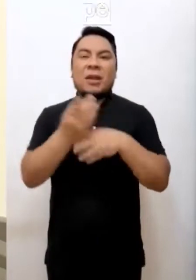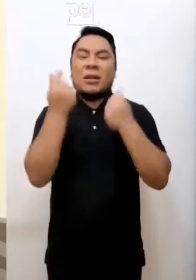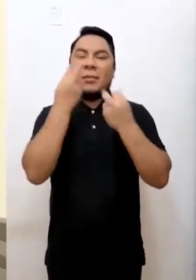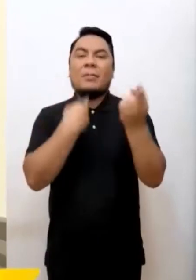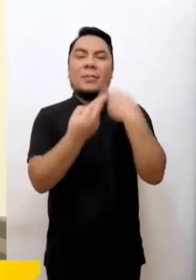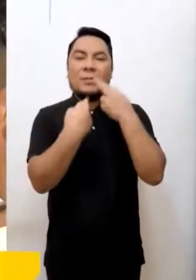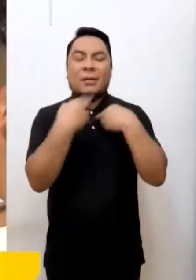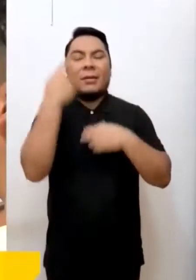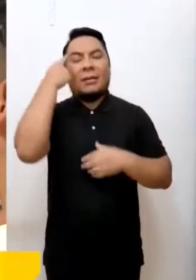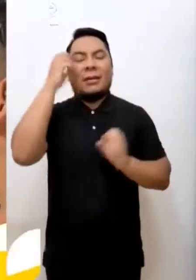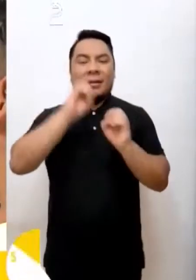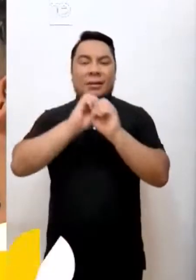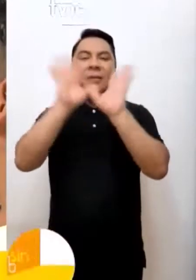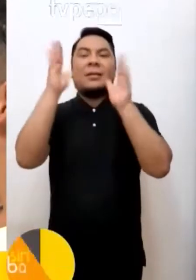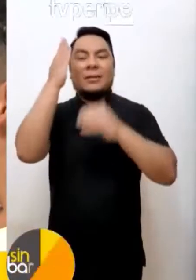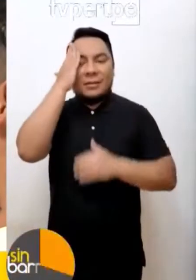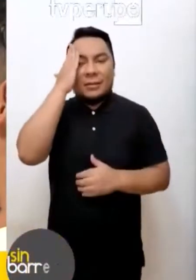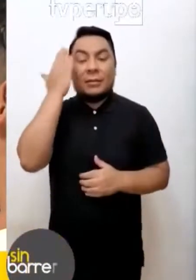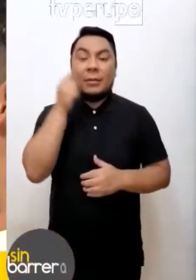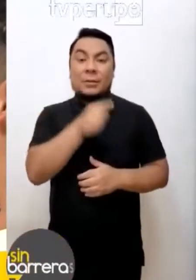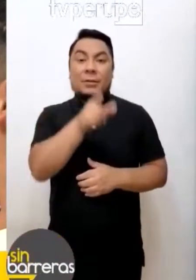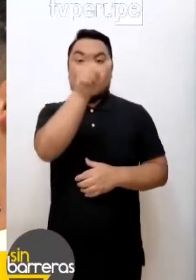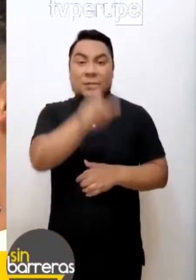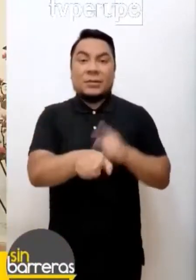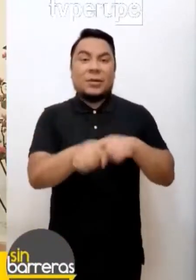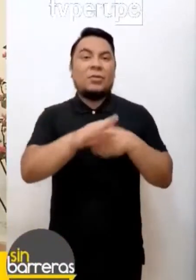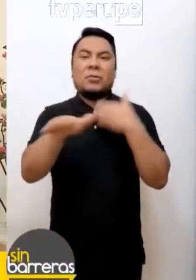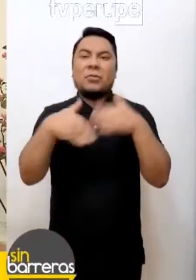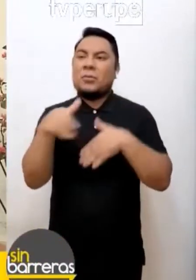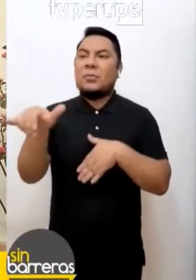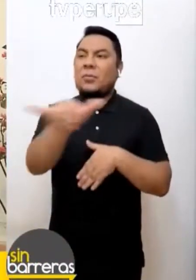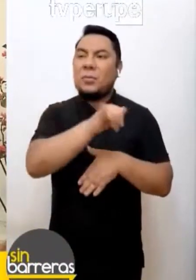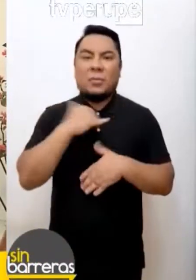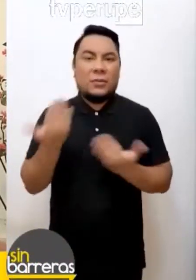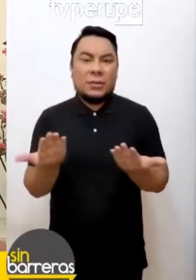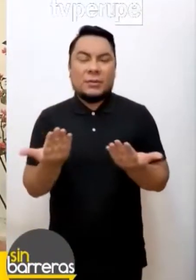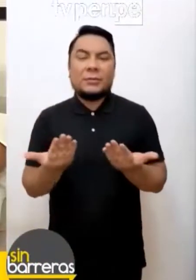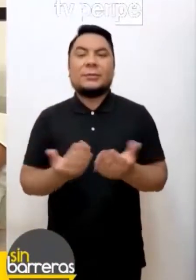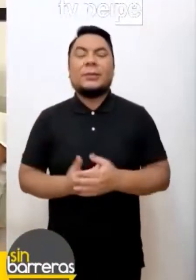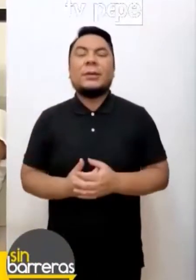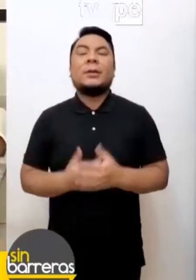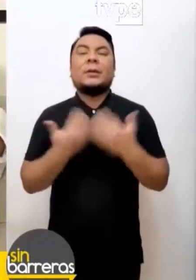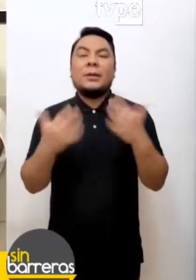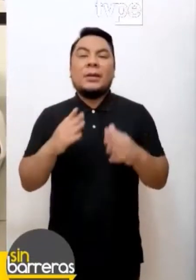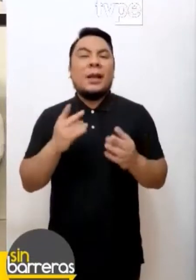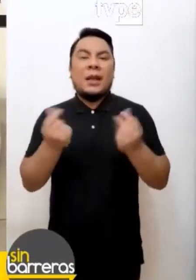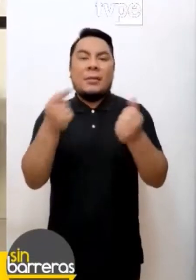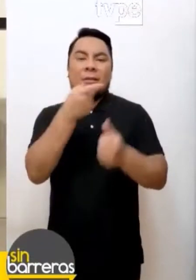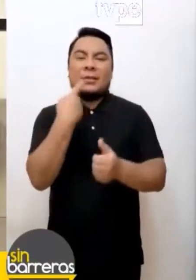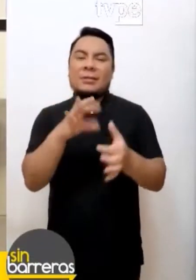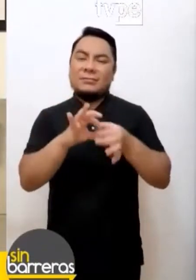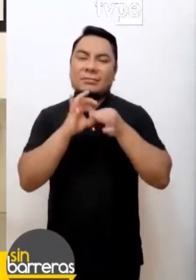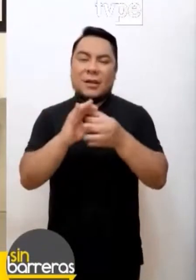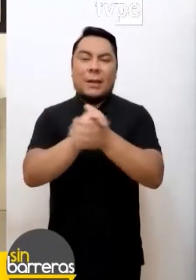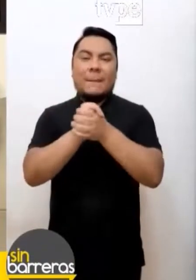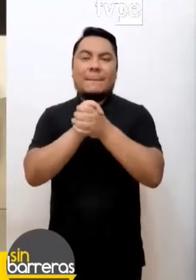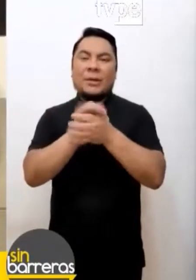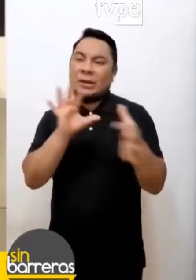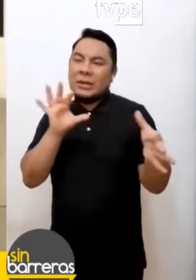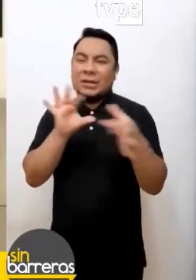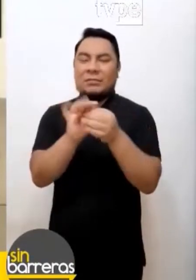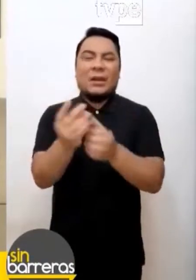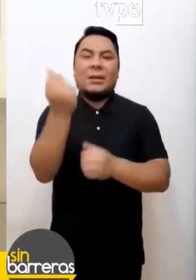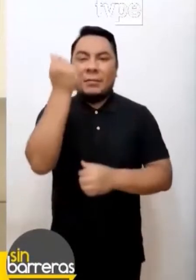un solo minuto. Era como un chico como todos nosotros. Y al instante nos volvimos amigos,